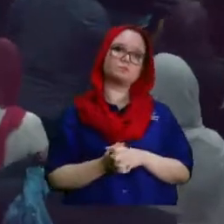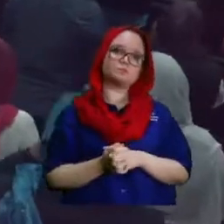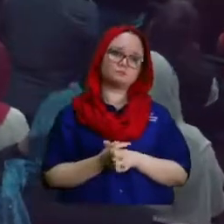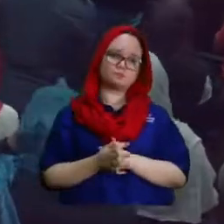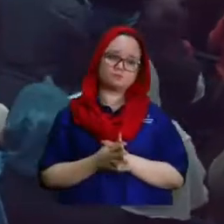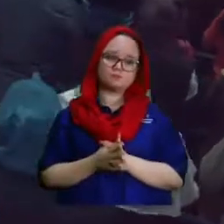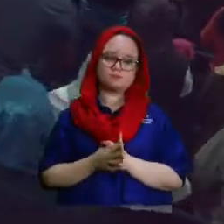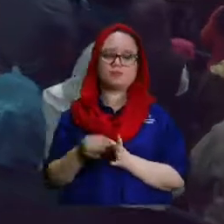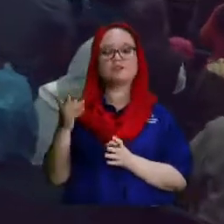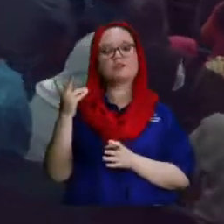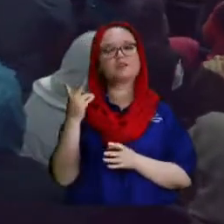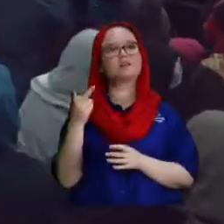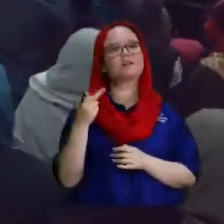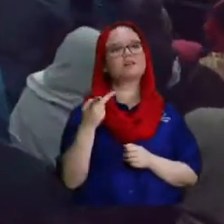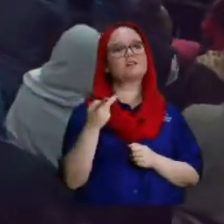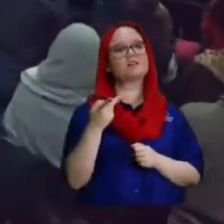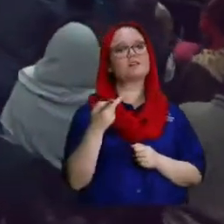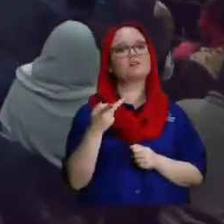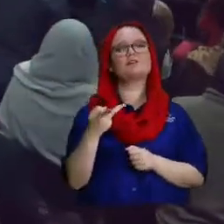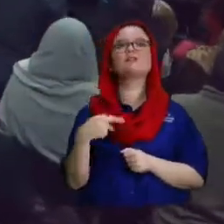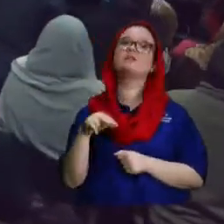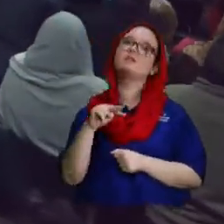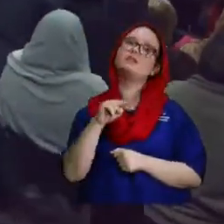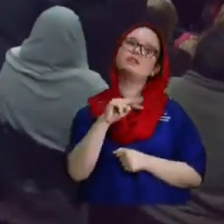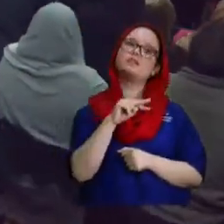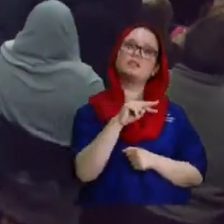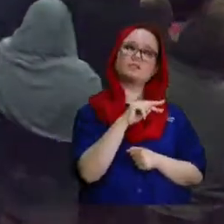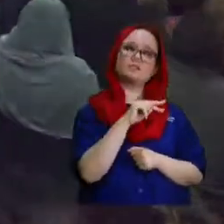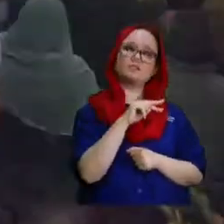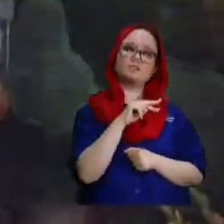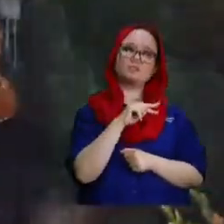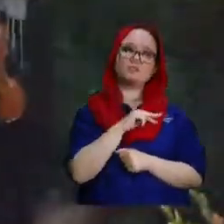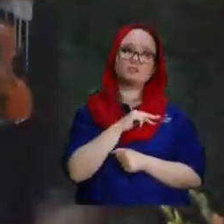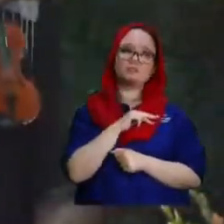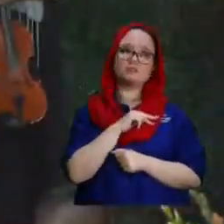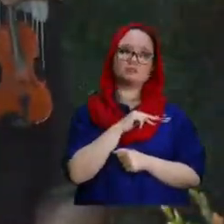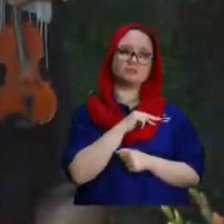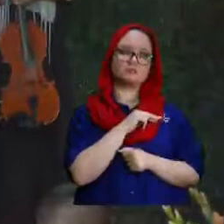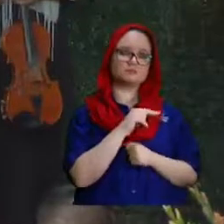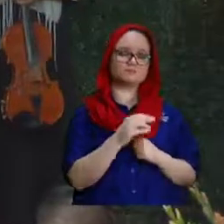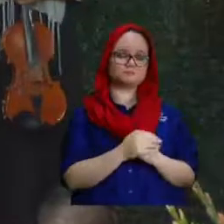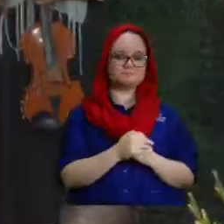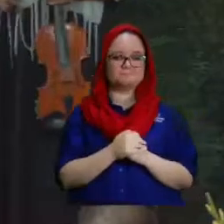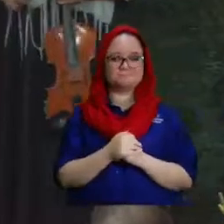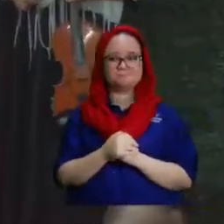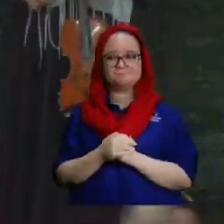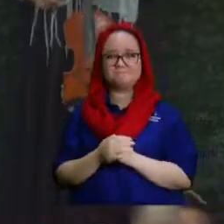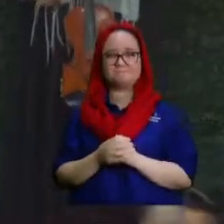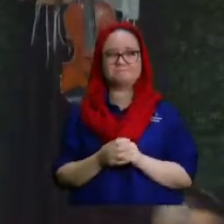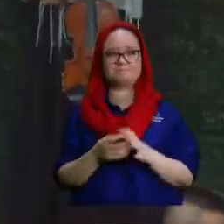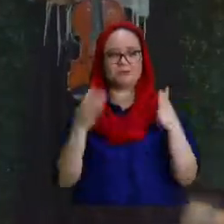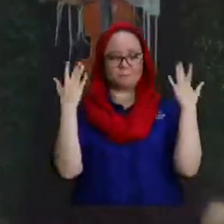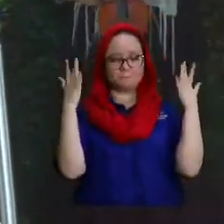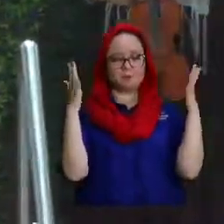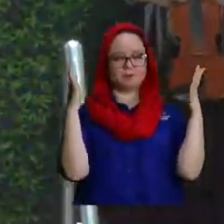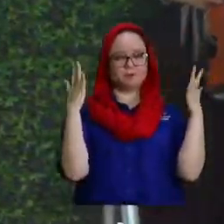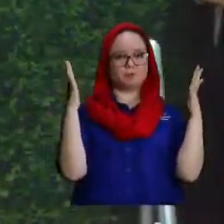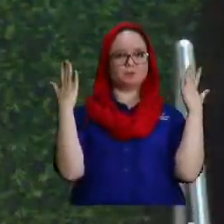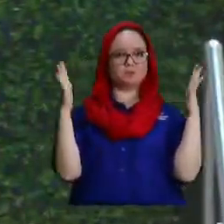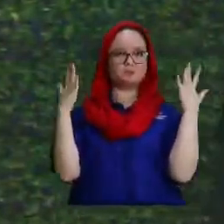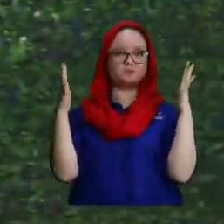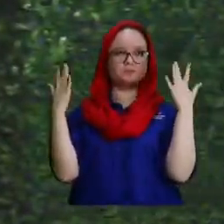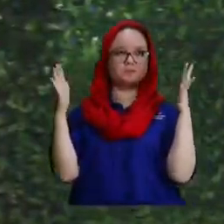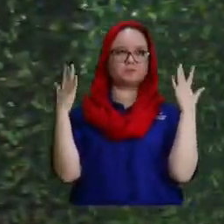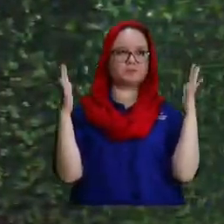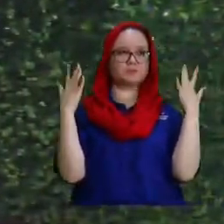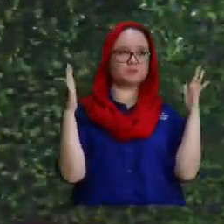lámpara sí está llena de aceite pero no somos de las 10 vírgenes bienvenida mi hermana bienvenida mi hermanita somos la novia a la que